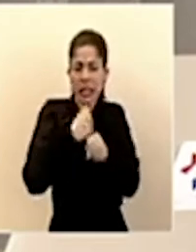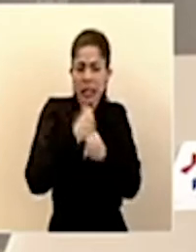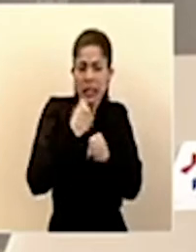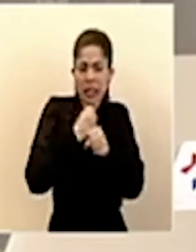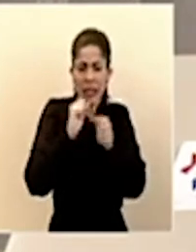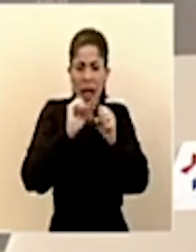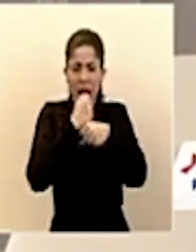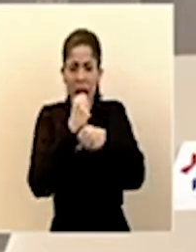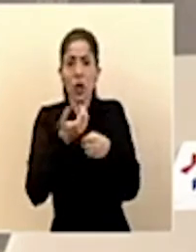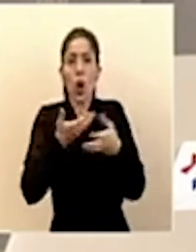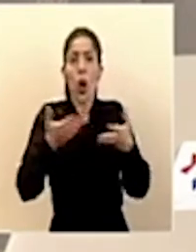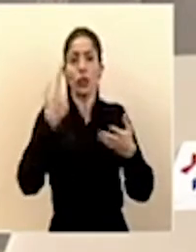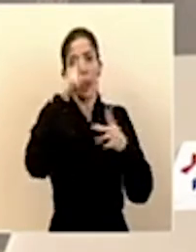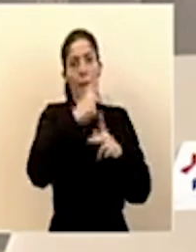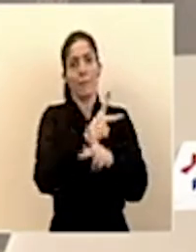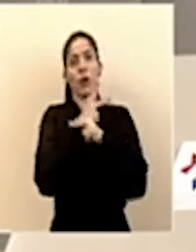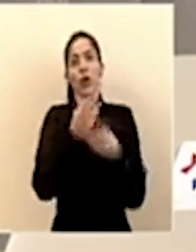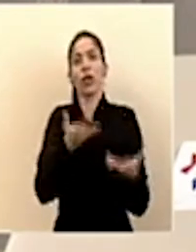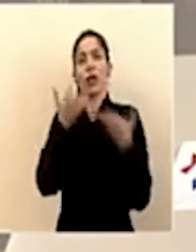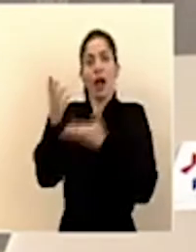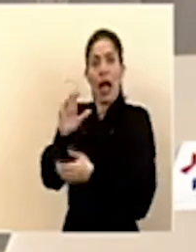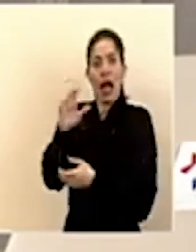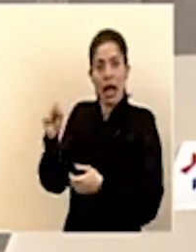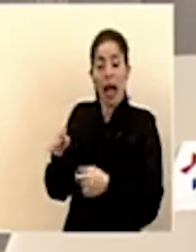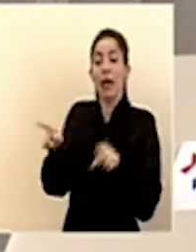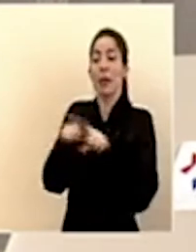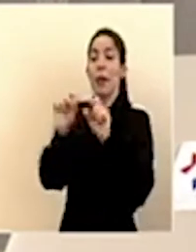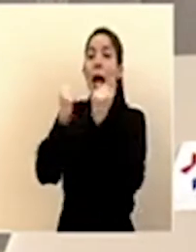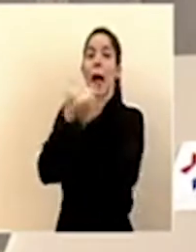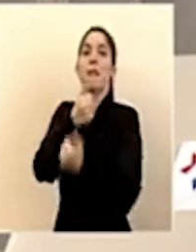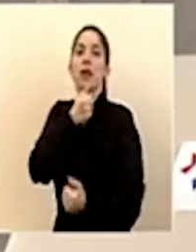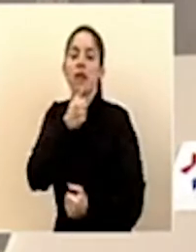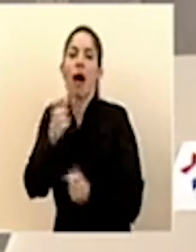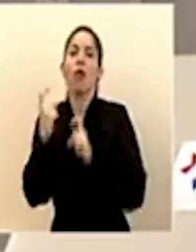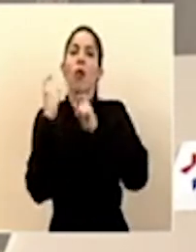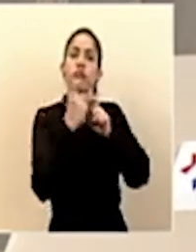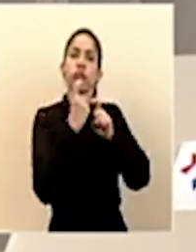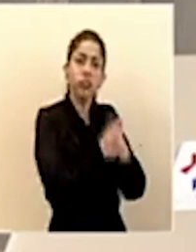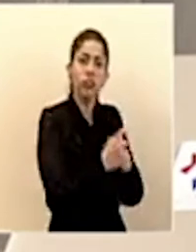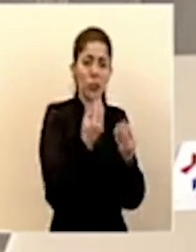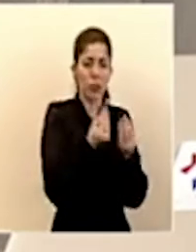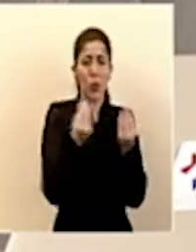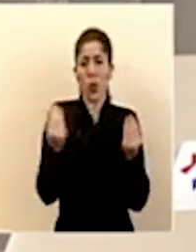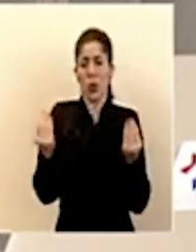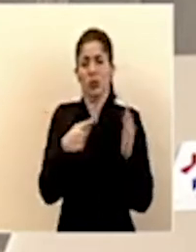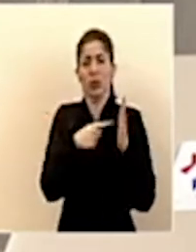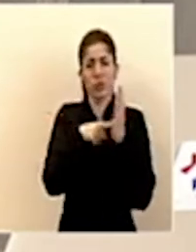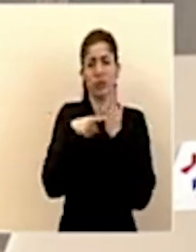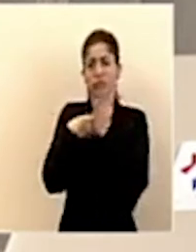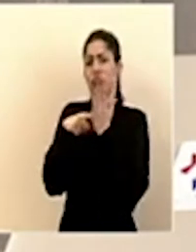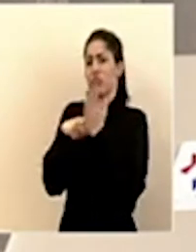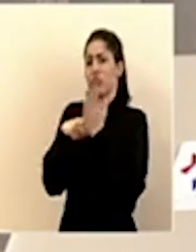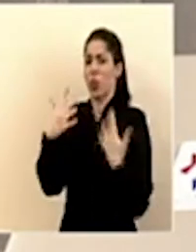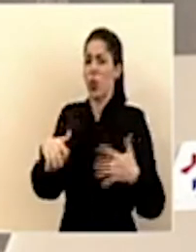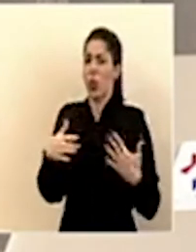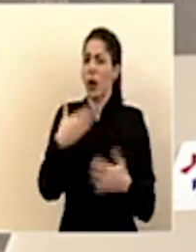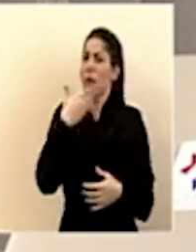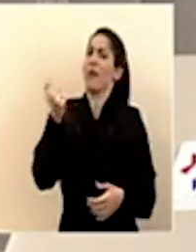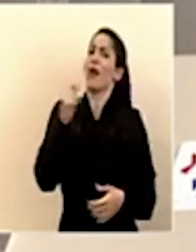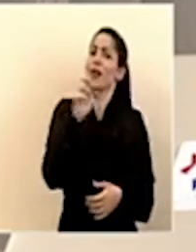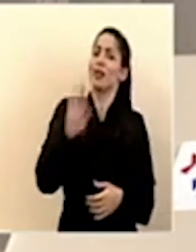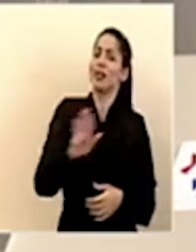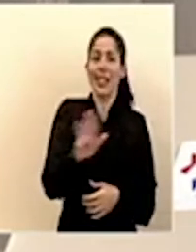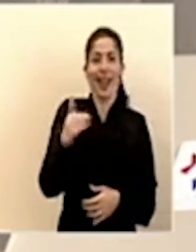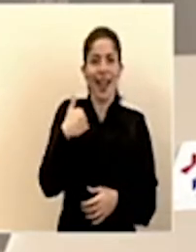protección también para la caja. Vemos al sector privado generando donaciones. Vemos muchas muestras de lo mejor que tiene Costa